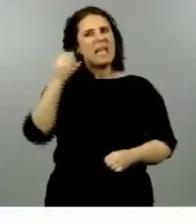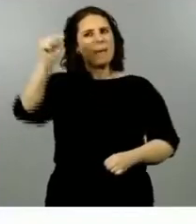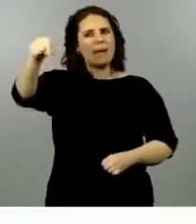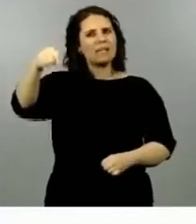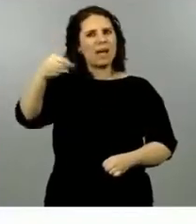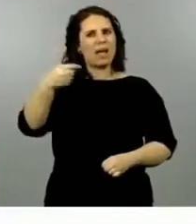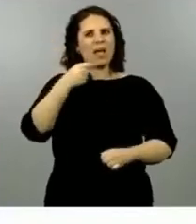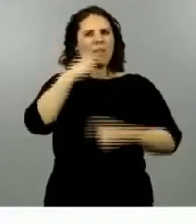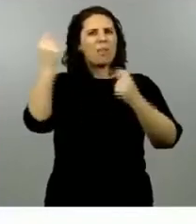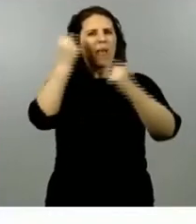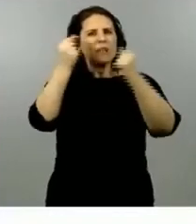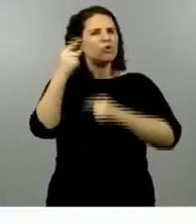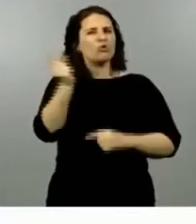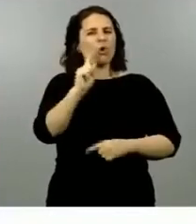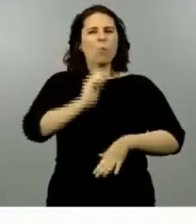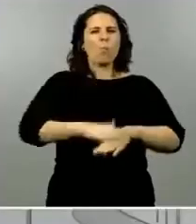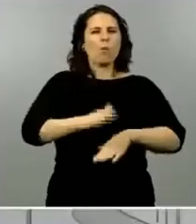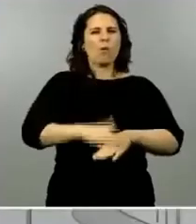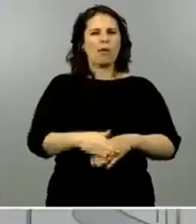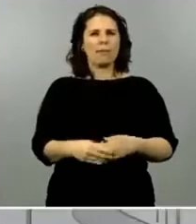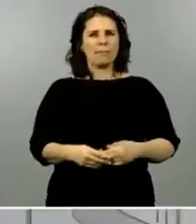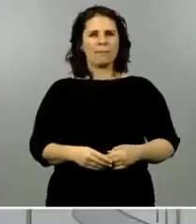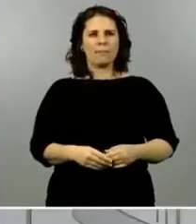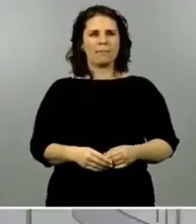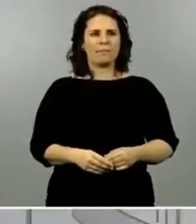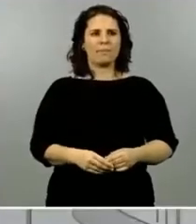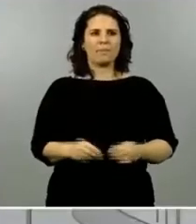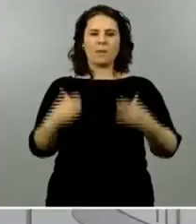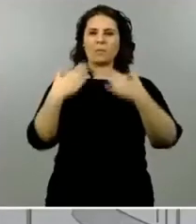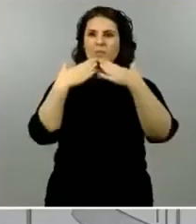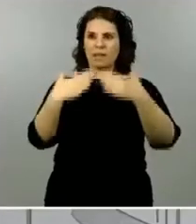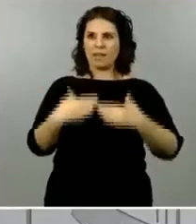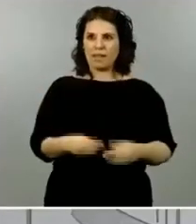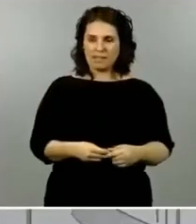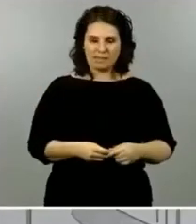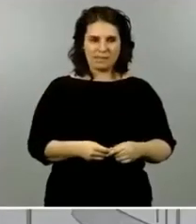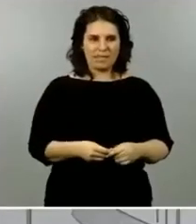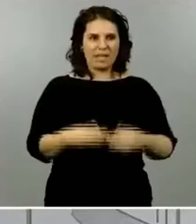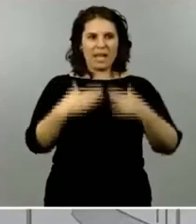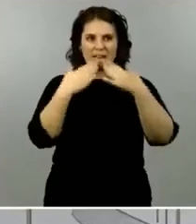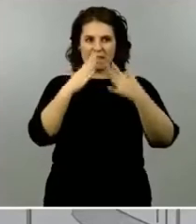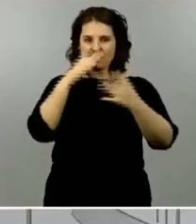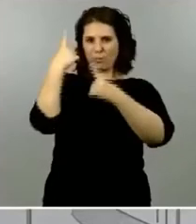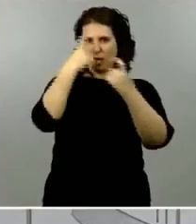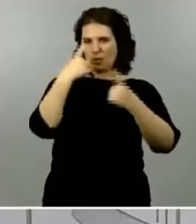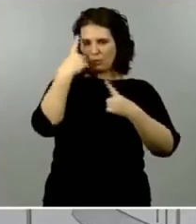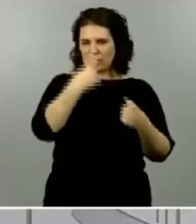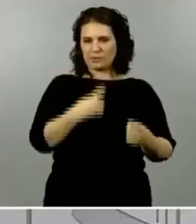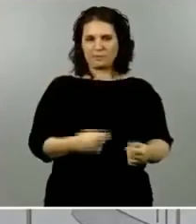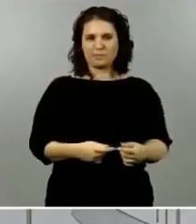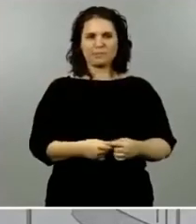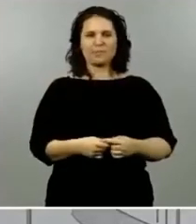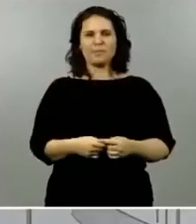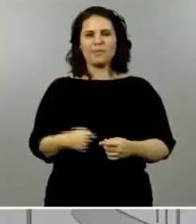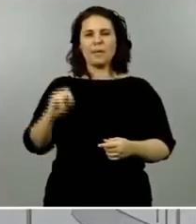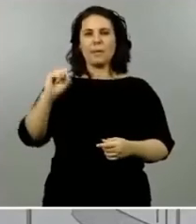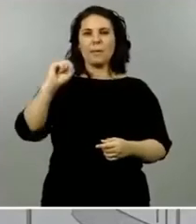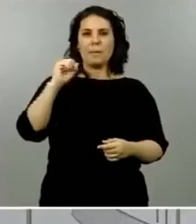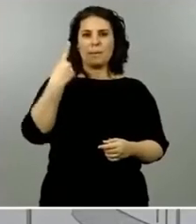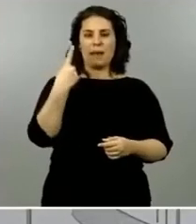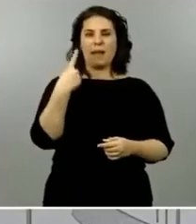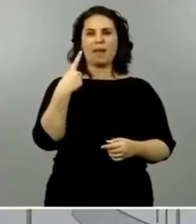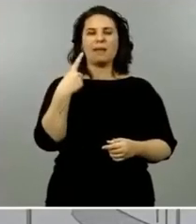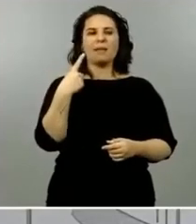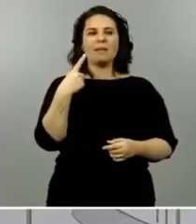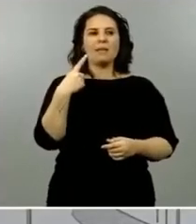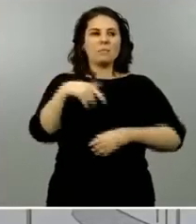datos muchas gracias muchas gracias por sus preguntas en relación con la primera de las cuestiones el gobierno no se está planteando en absoluto